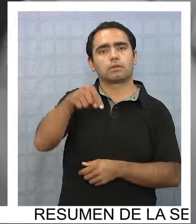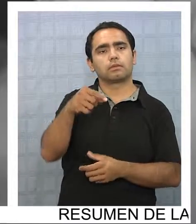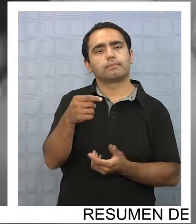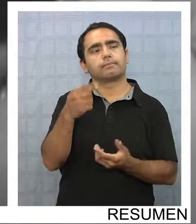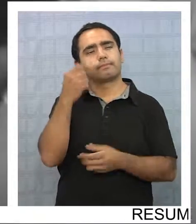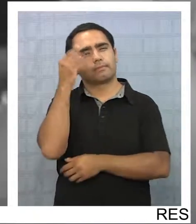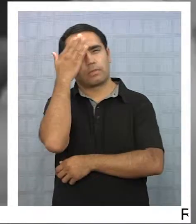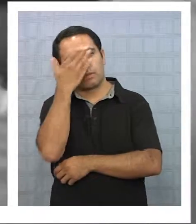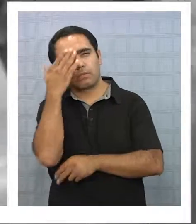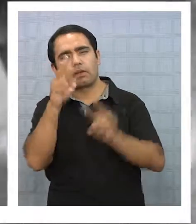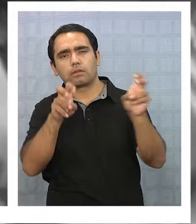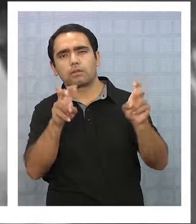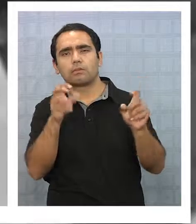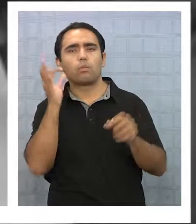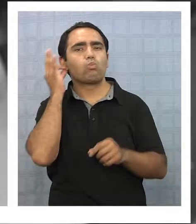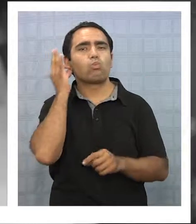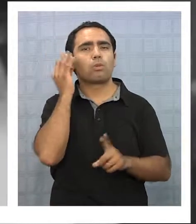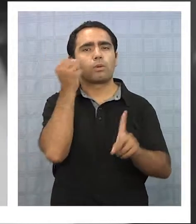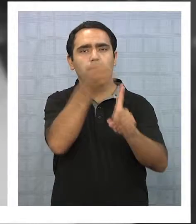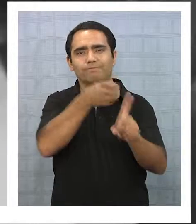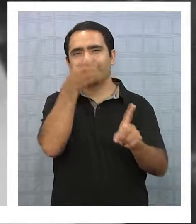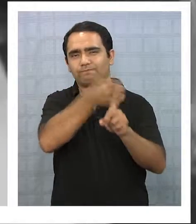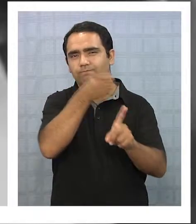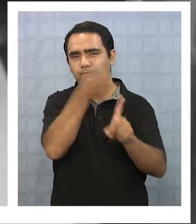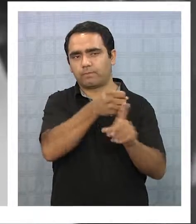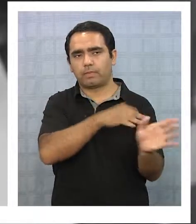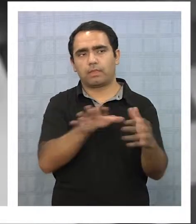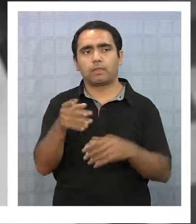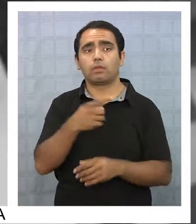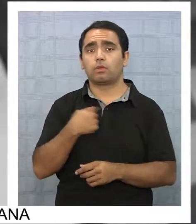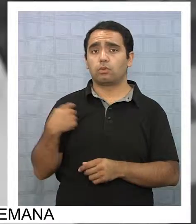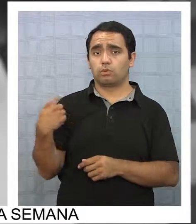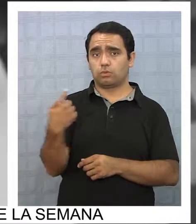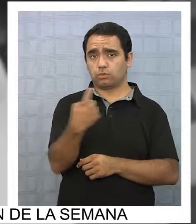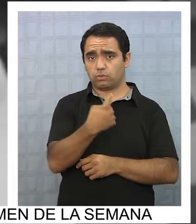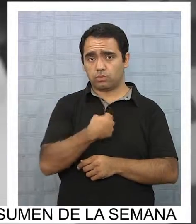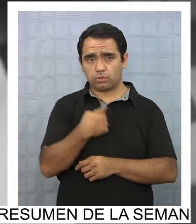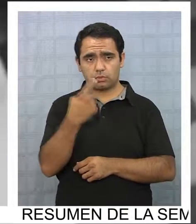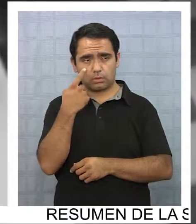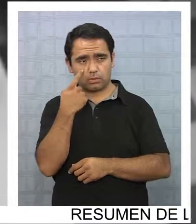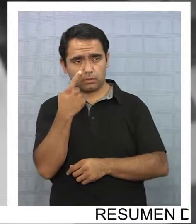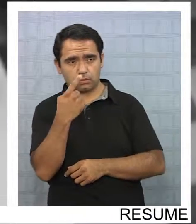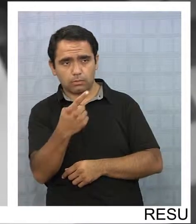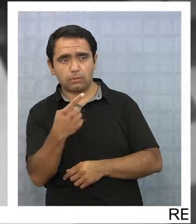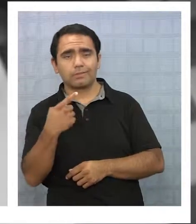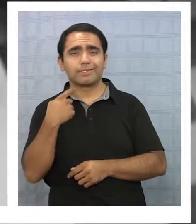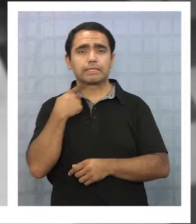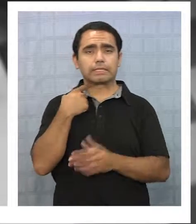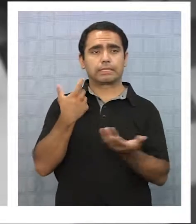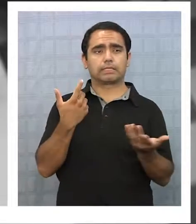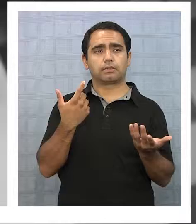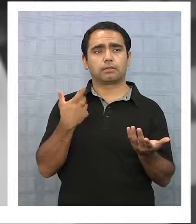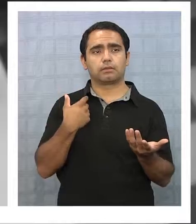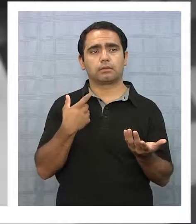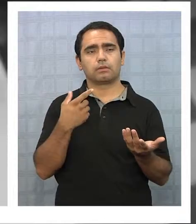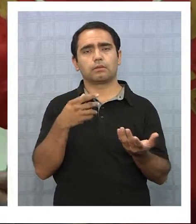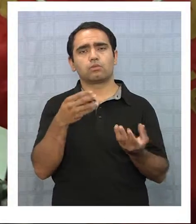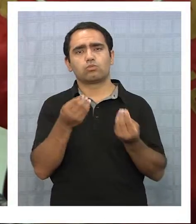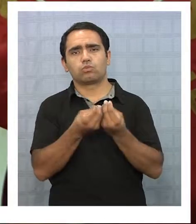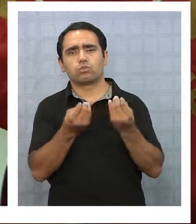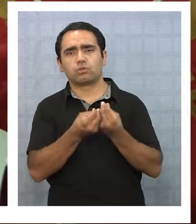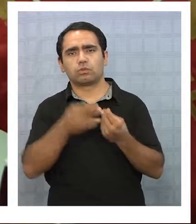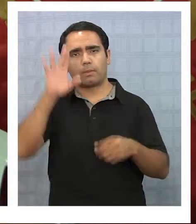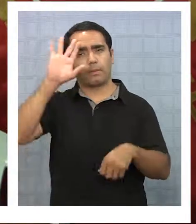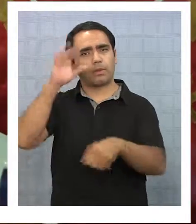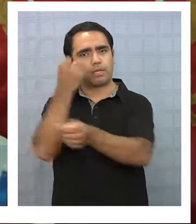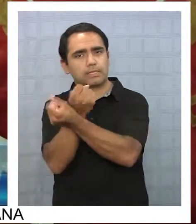violencia contra las mujeres. Mientras nosotros, ¿cierto?, solamente victimicemos el asunto, que haya